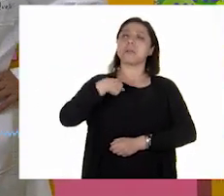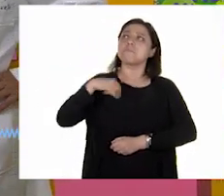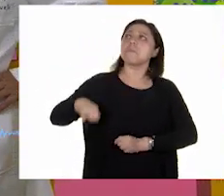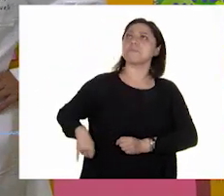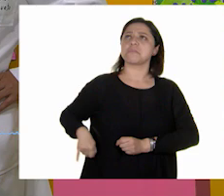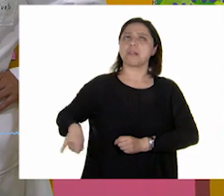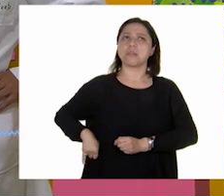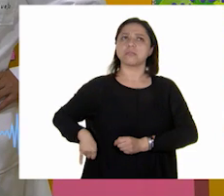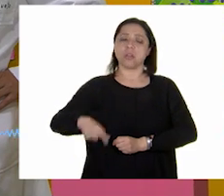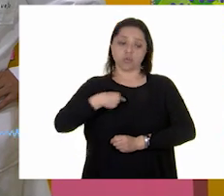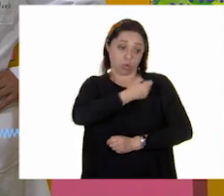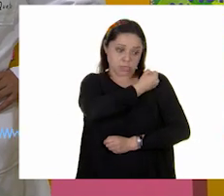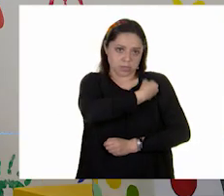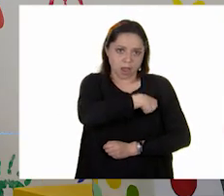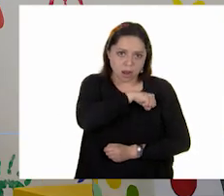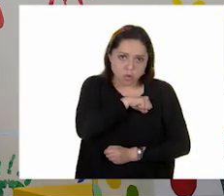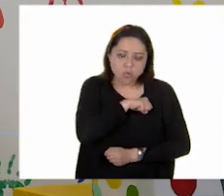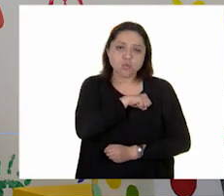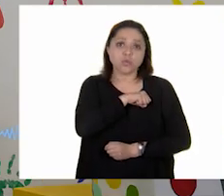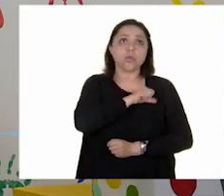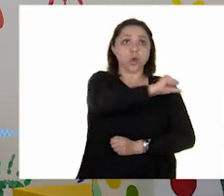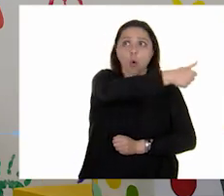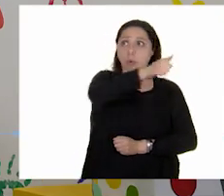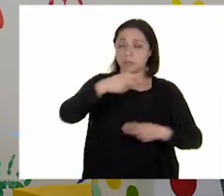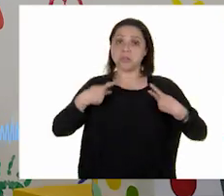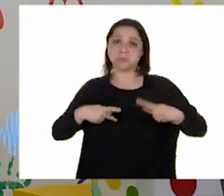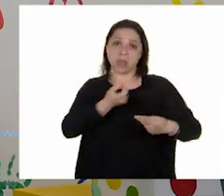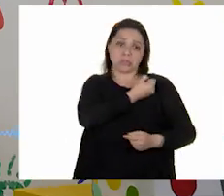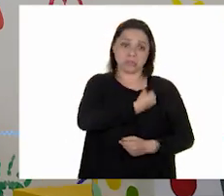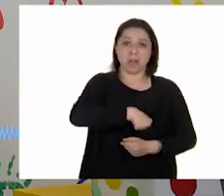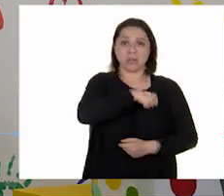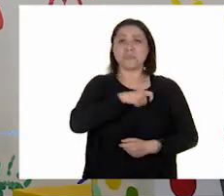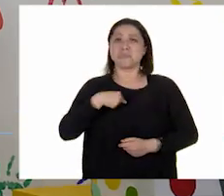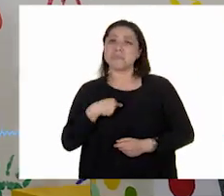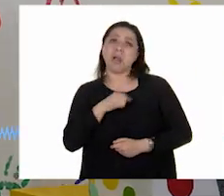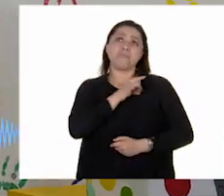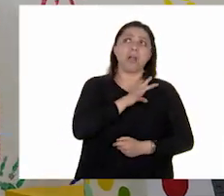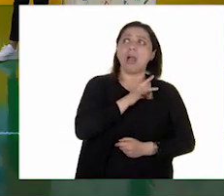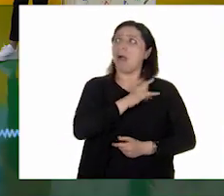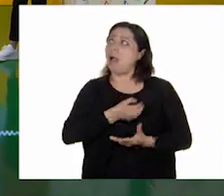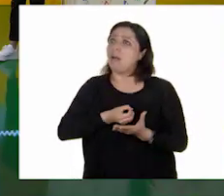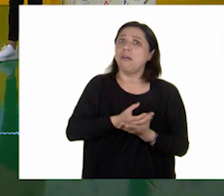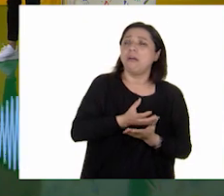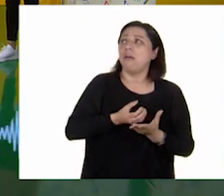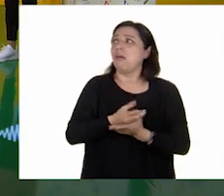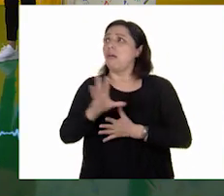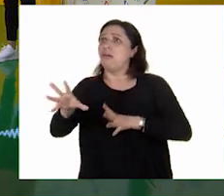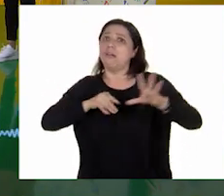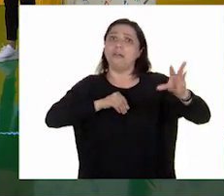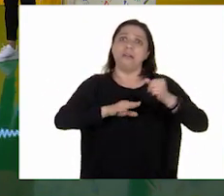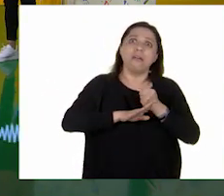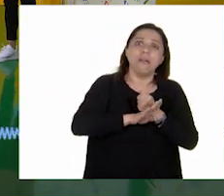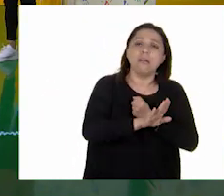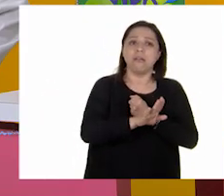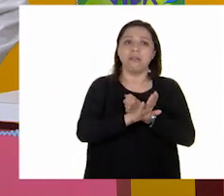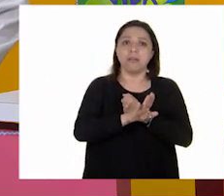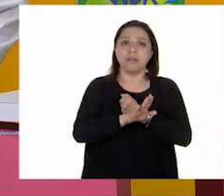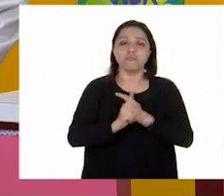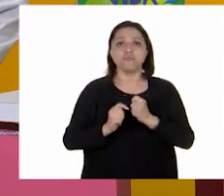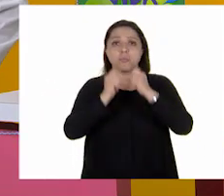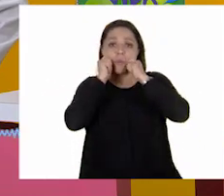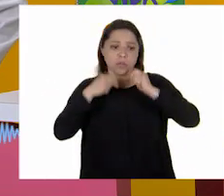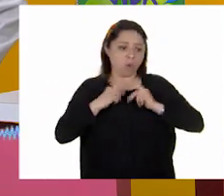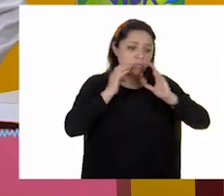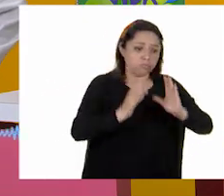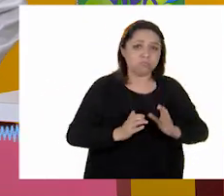mucho mi salud y la de los demás. No me gusta vivir en constante miedo cuando salgo de poderme enfermar, aunque tome todas las medidas